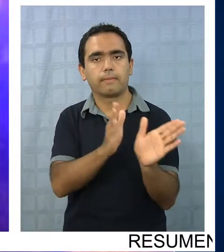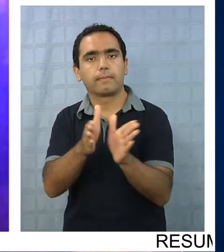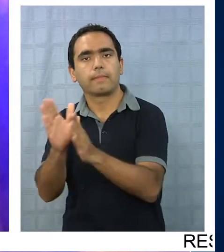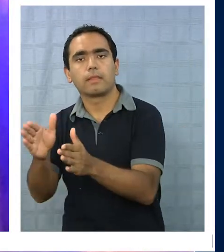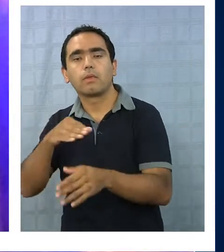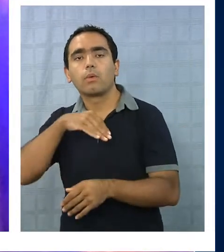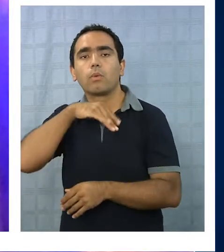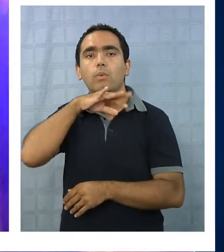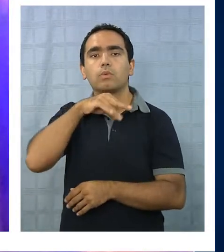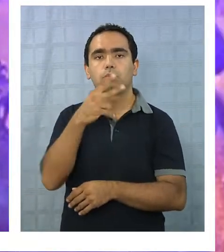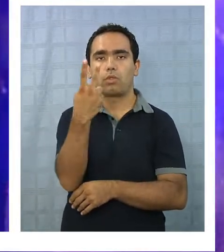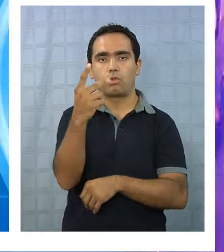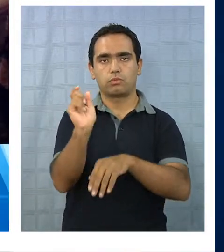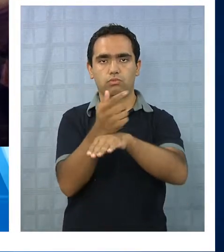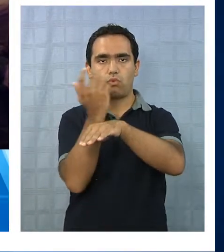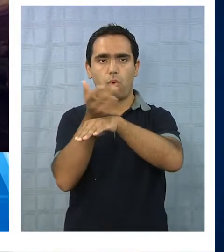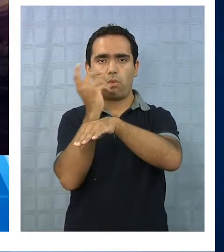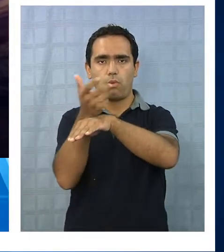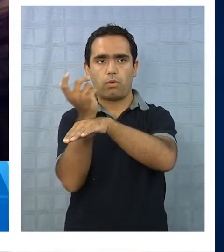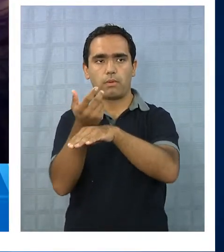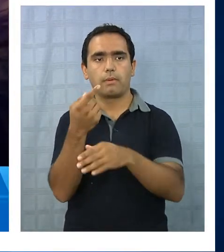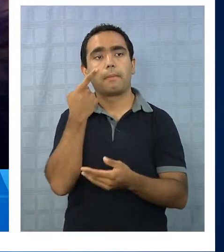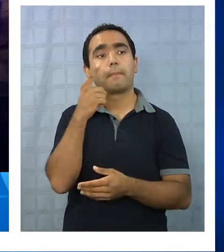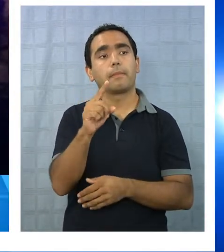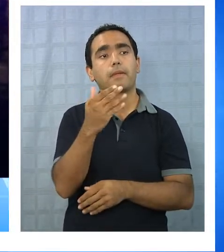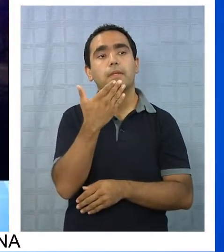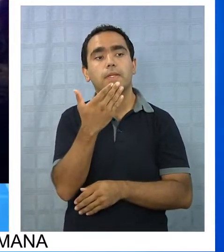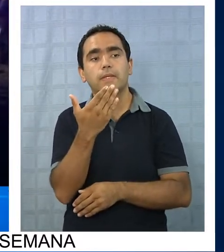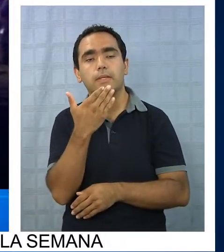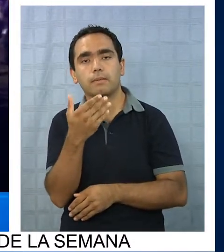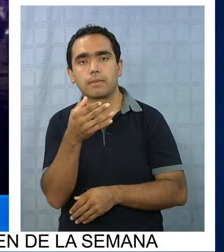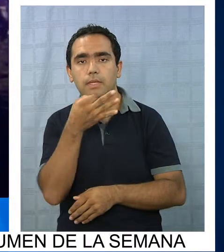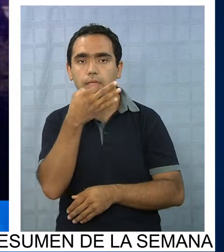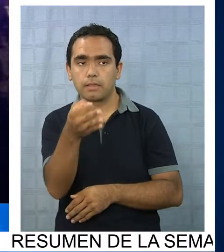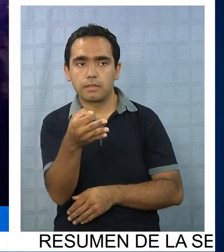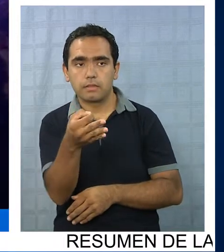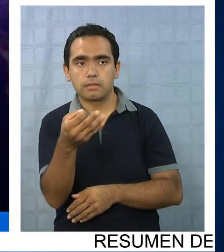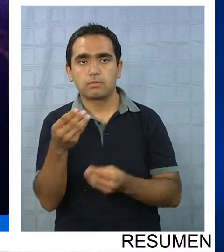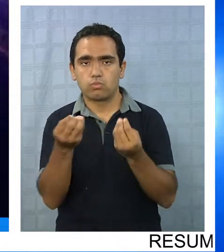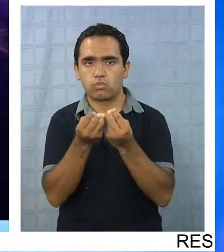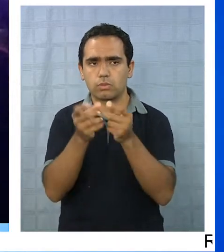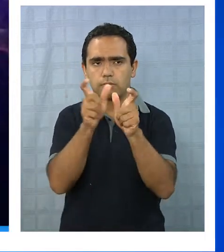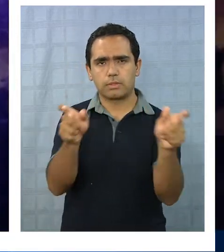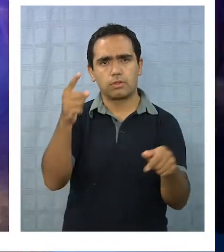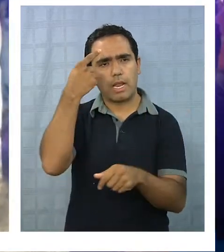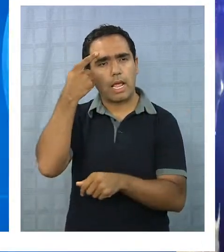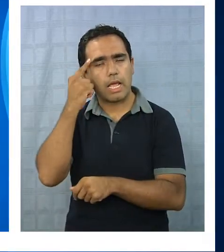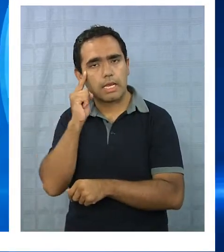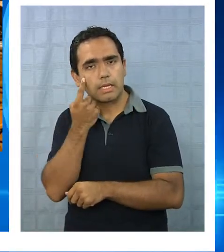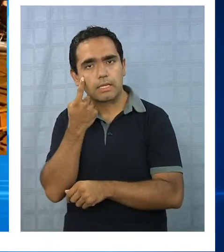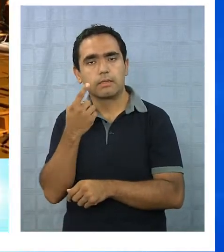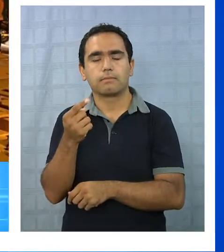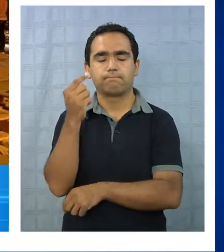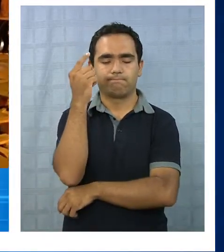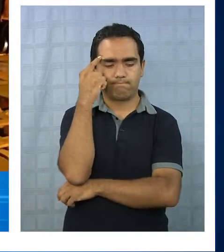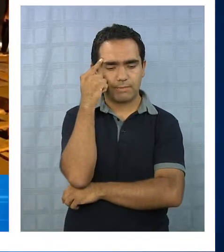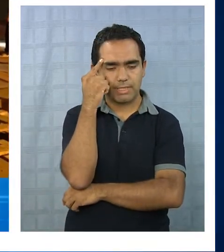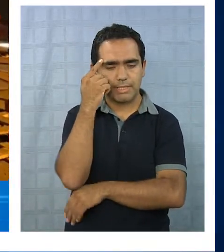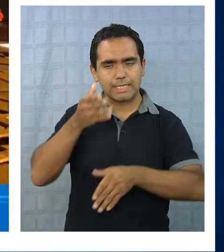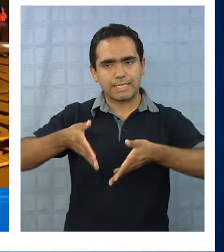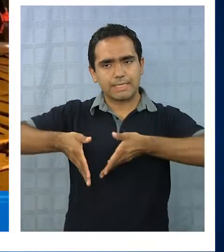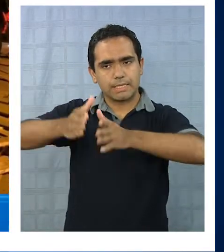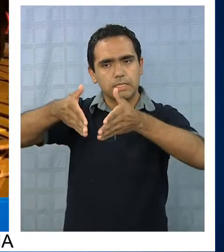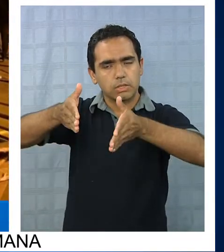el uso de dos ambulancias. Sin embargo, señala que por la cantidad de heridos, una ruta alternativa en una